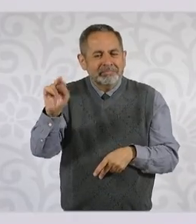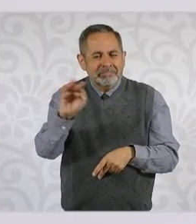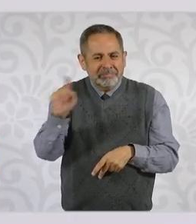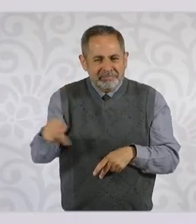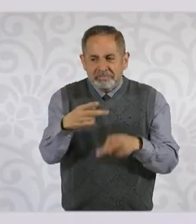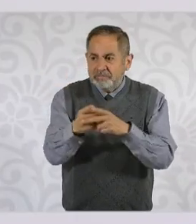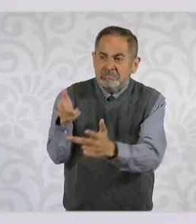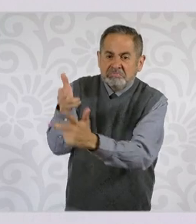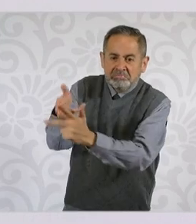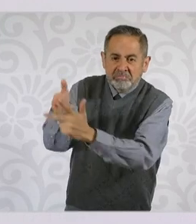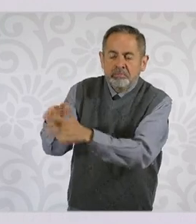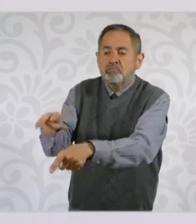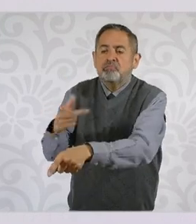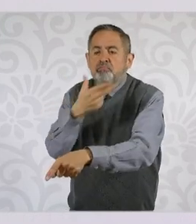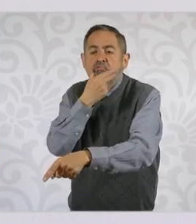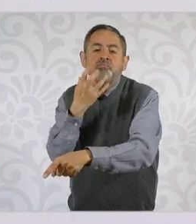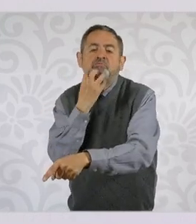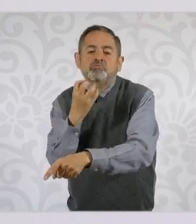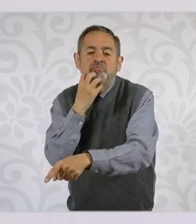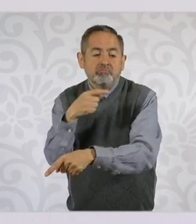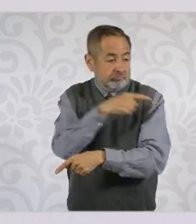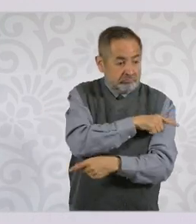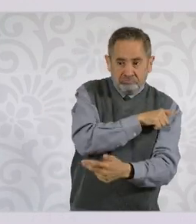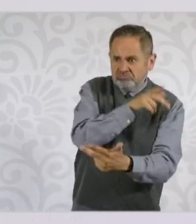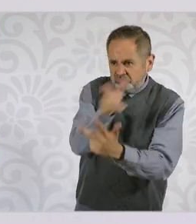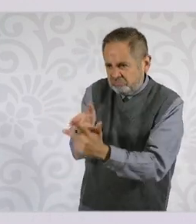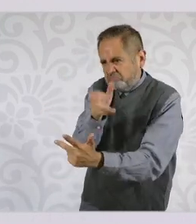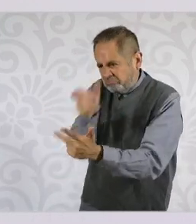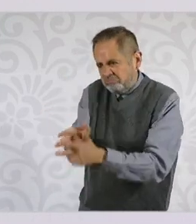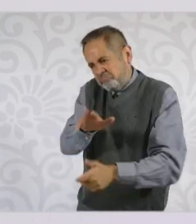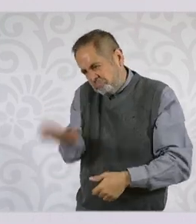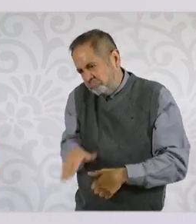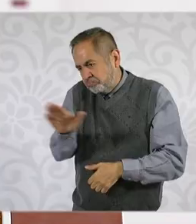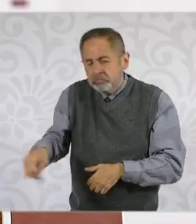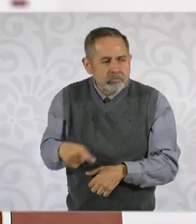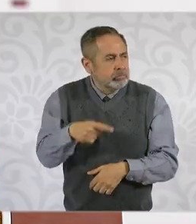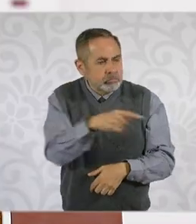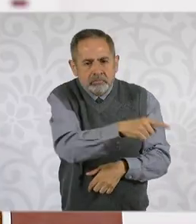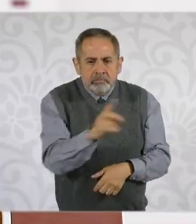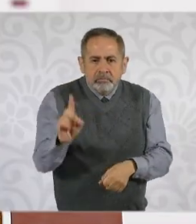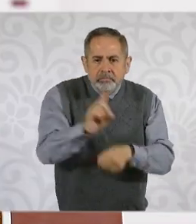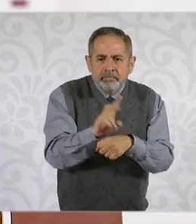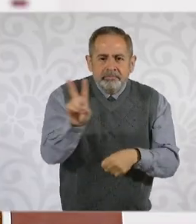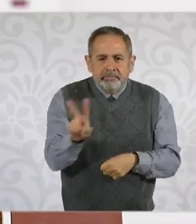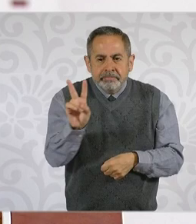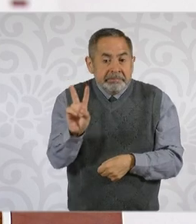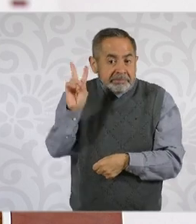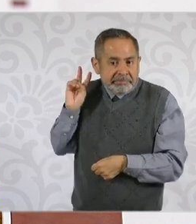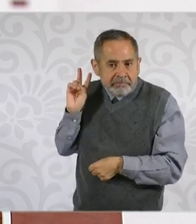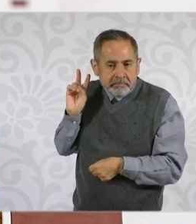2019 fue puesta en libertad el viernes 11 de octubre.